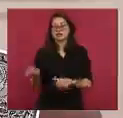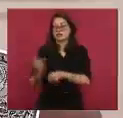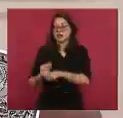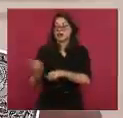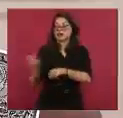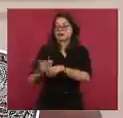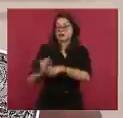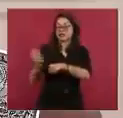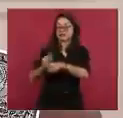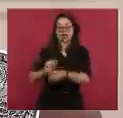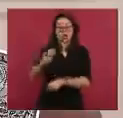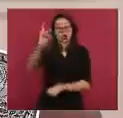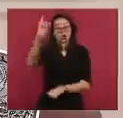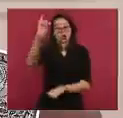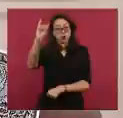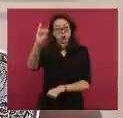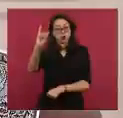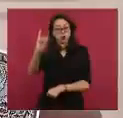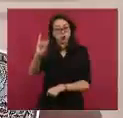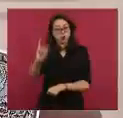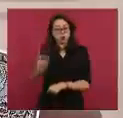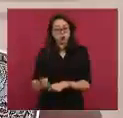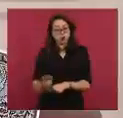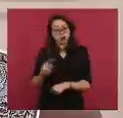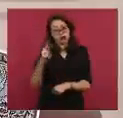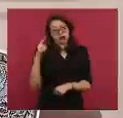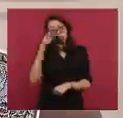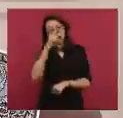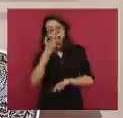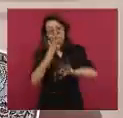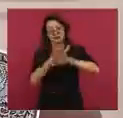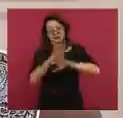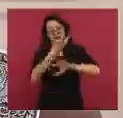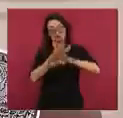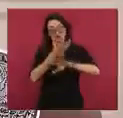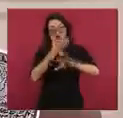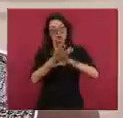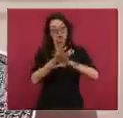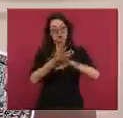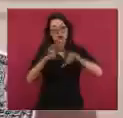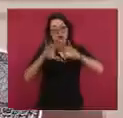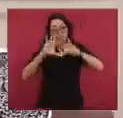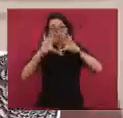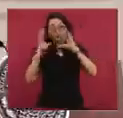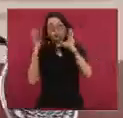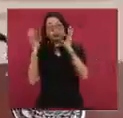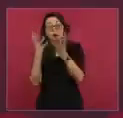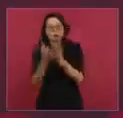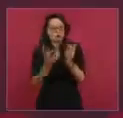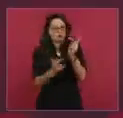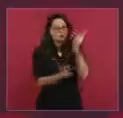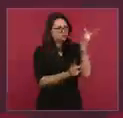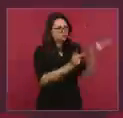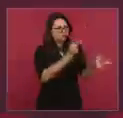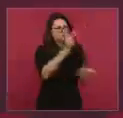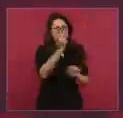una empresa estadounidense que hace mediciones sobre